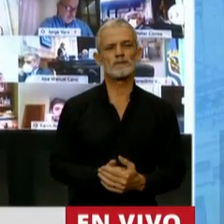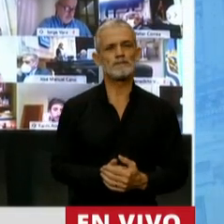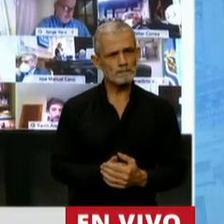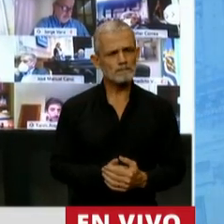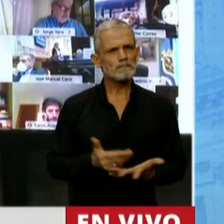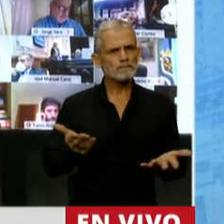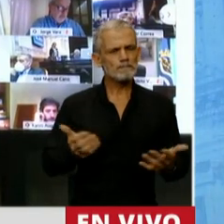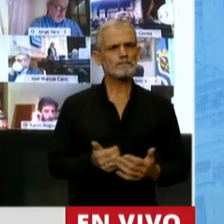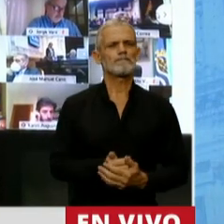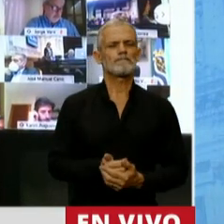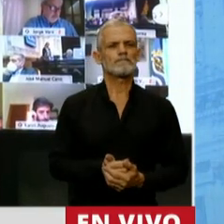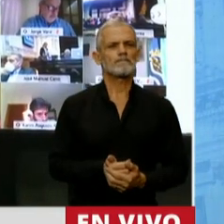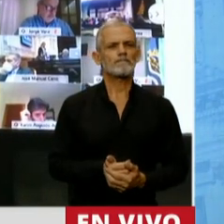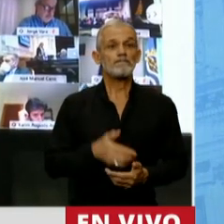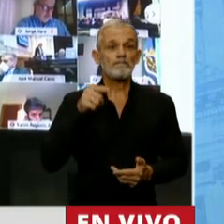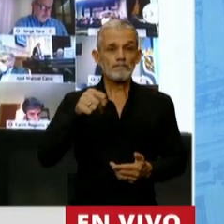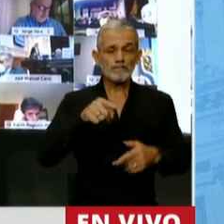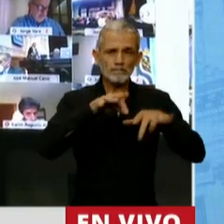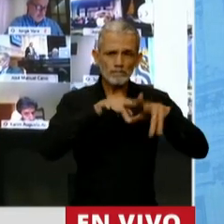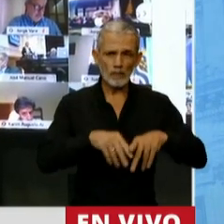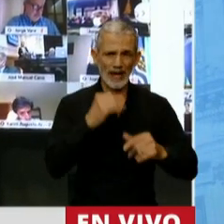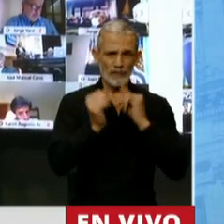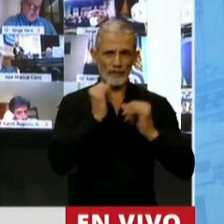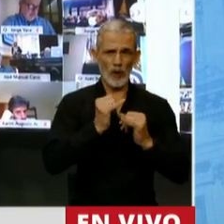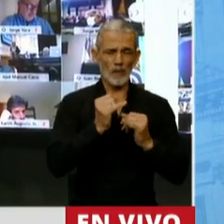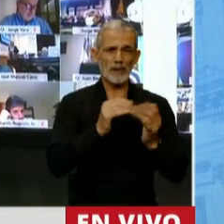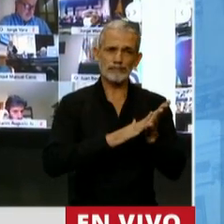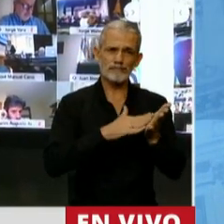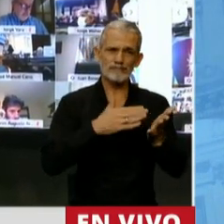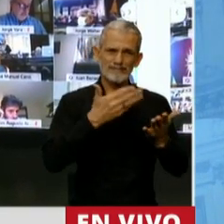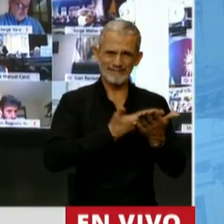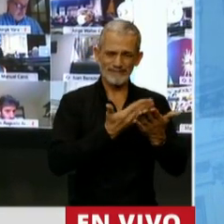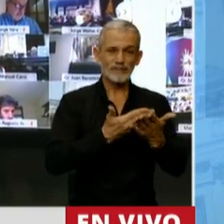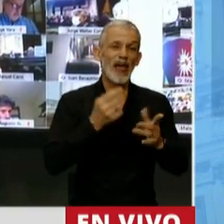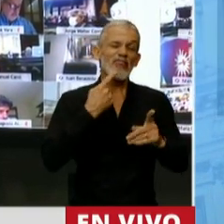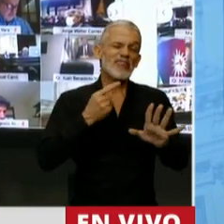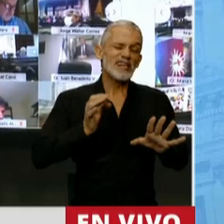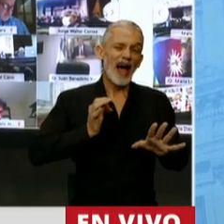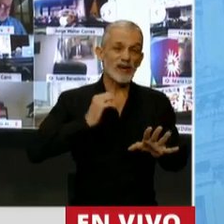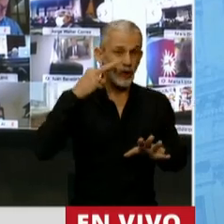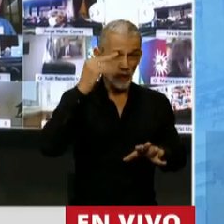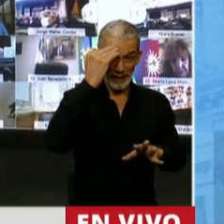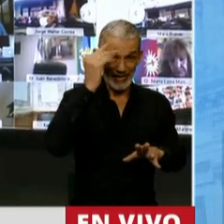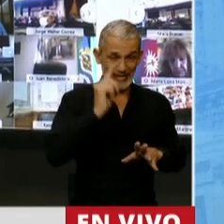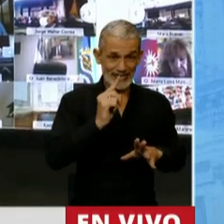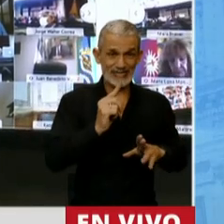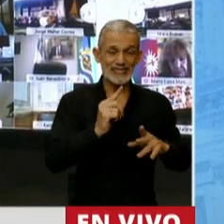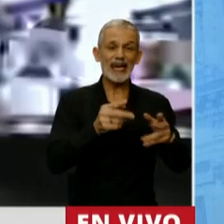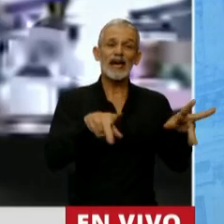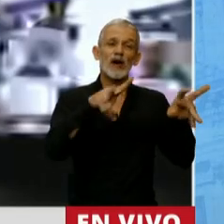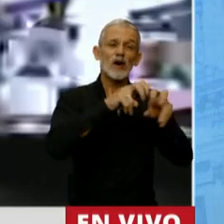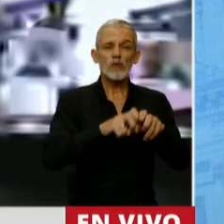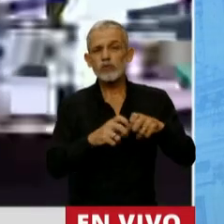Mire, Presidente, en ese informe se dice que en el año 2015 el déficit